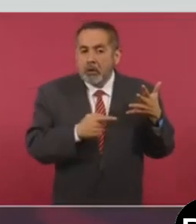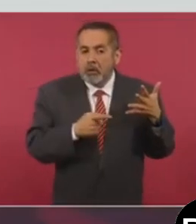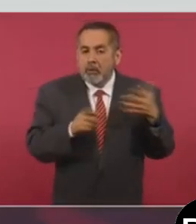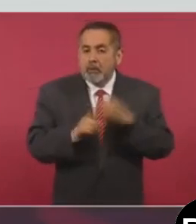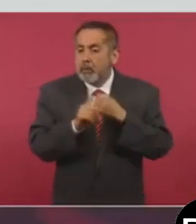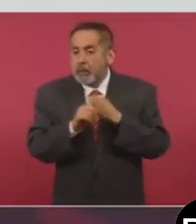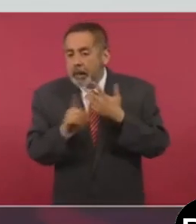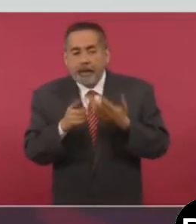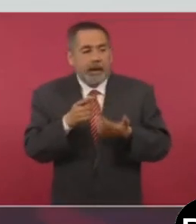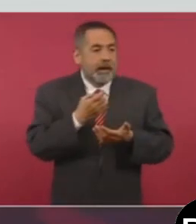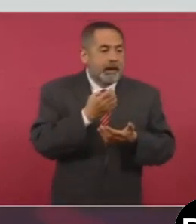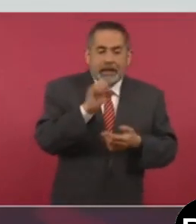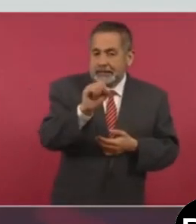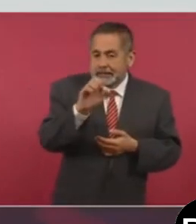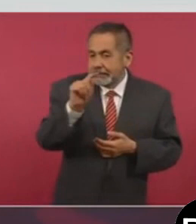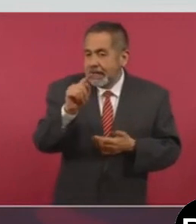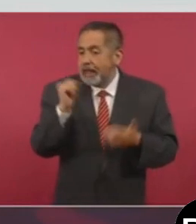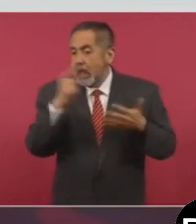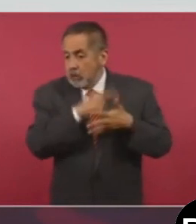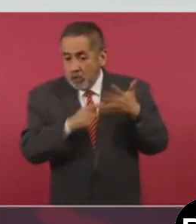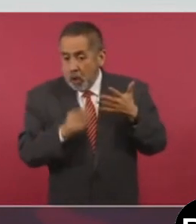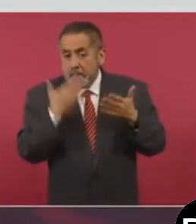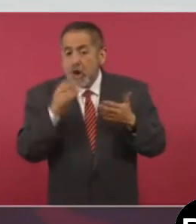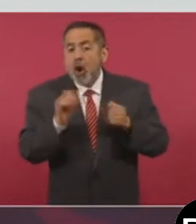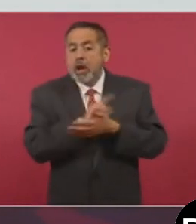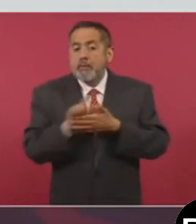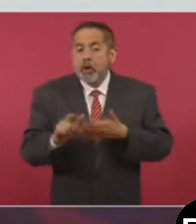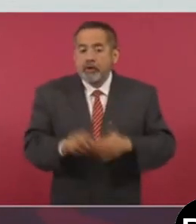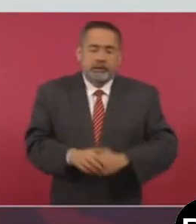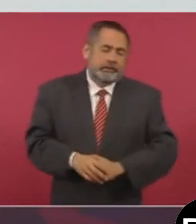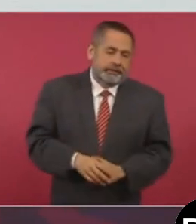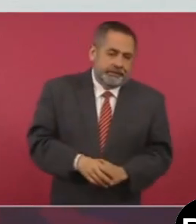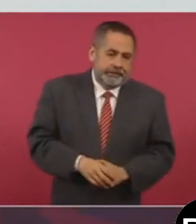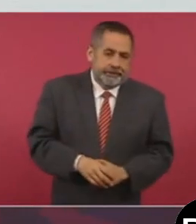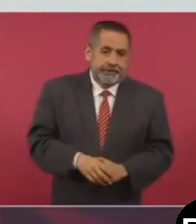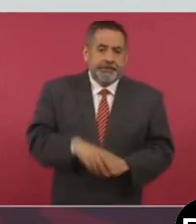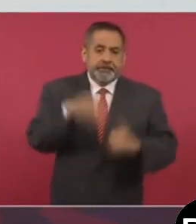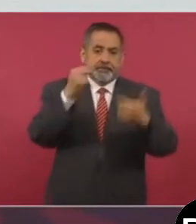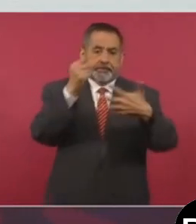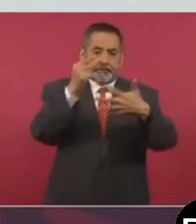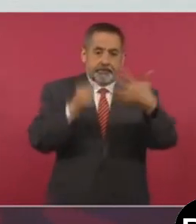financiero, fiscal. Entonces, ponen a todos los